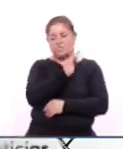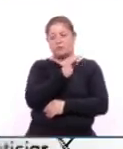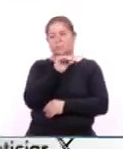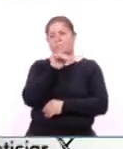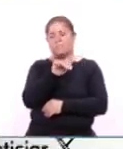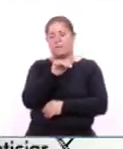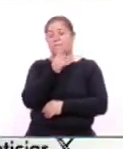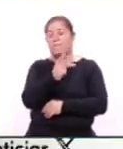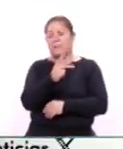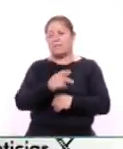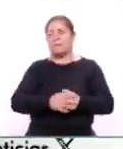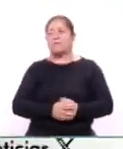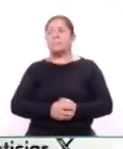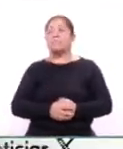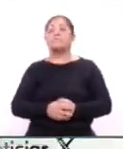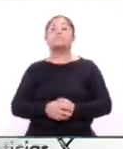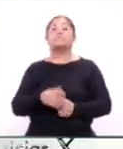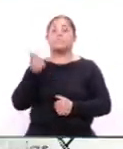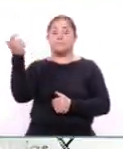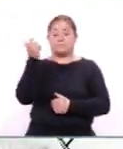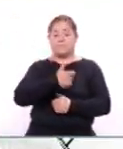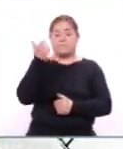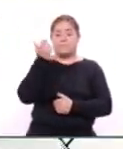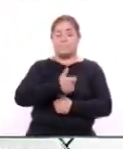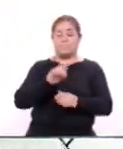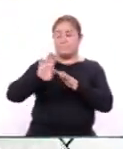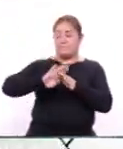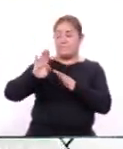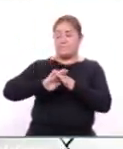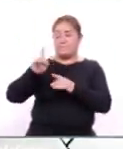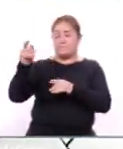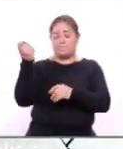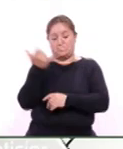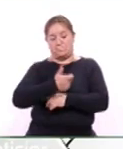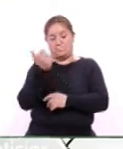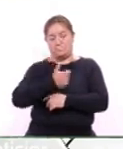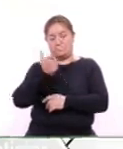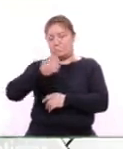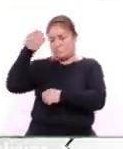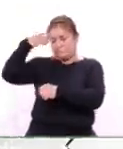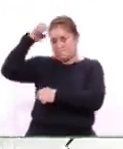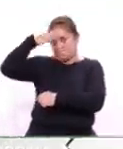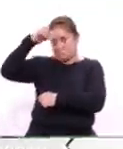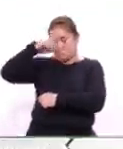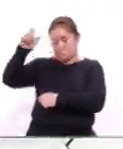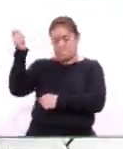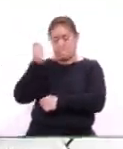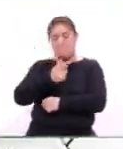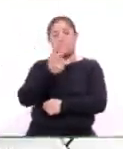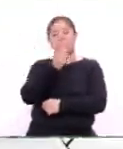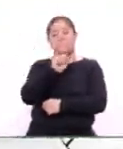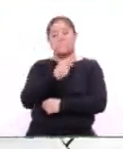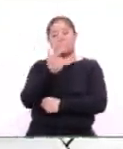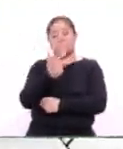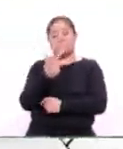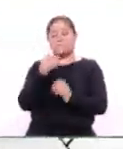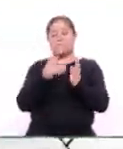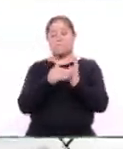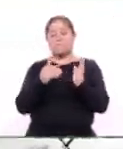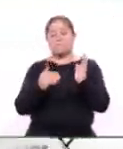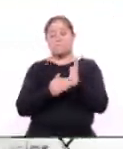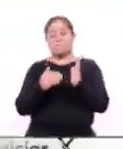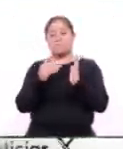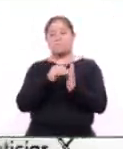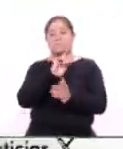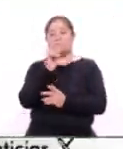El monto El las remesas familiares que recibe México provenientes del extranjero pueden alcanzar los 67 mil millones de dólares este